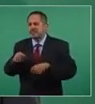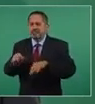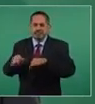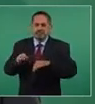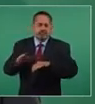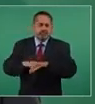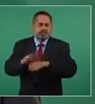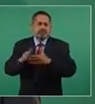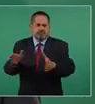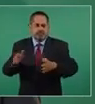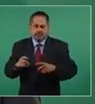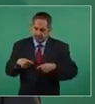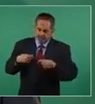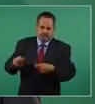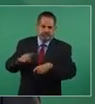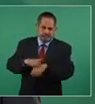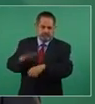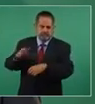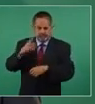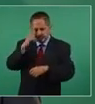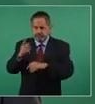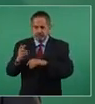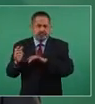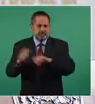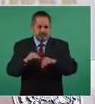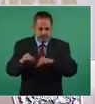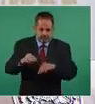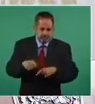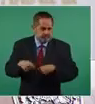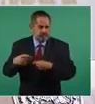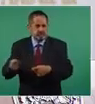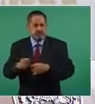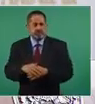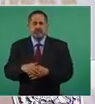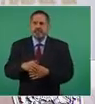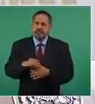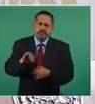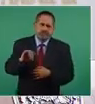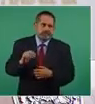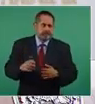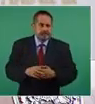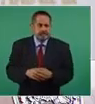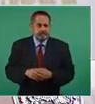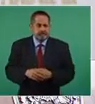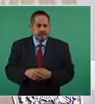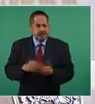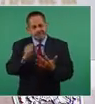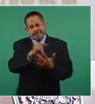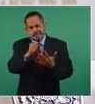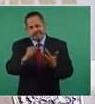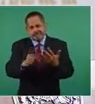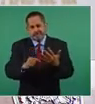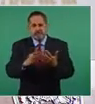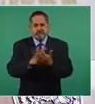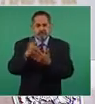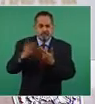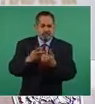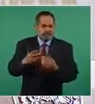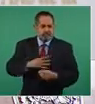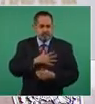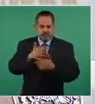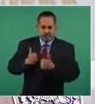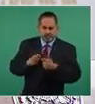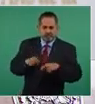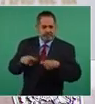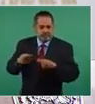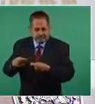se otorguen de empleo, tiene que ver con los programas de bienestar,